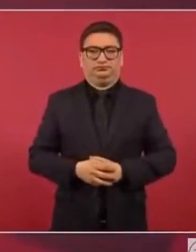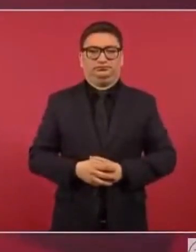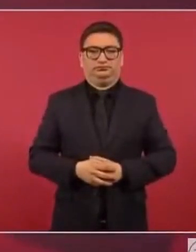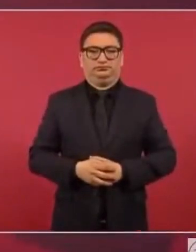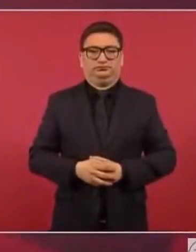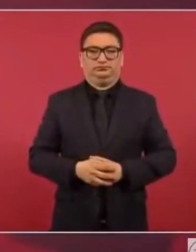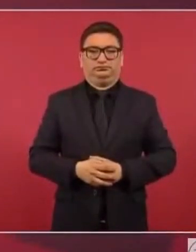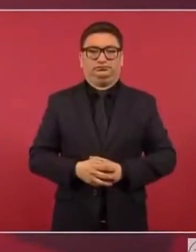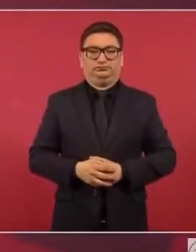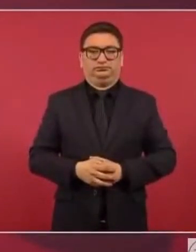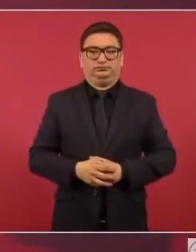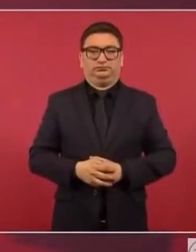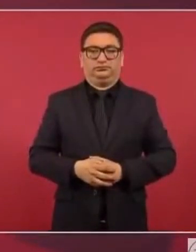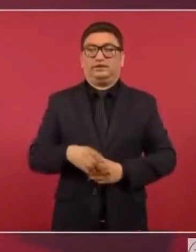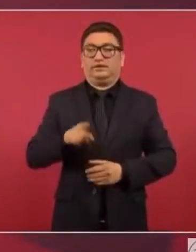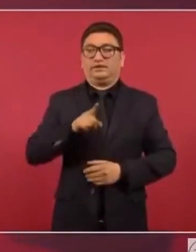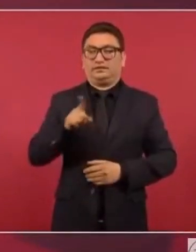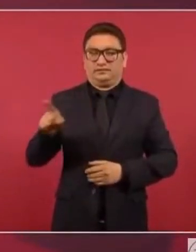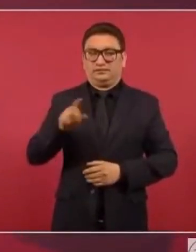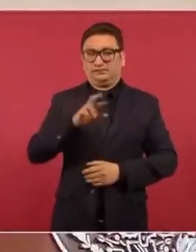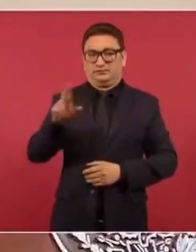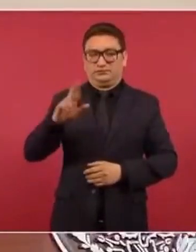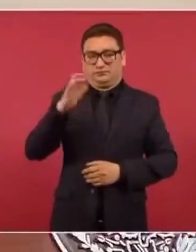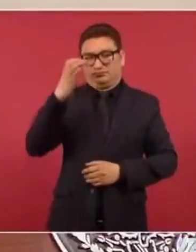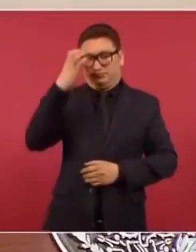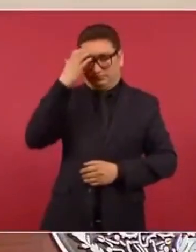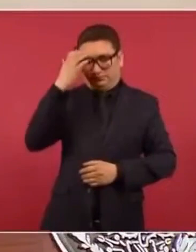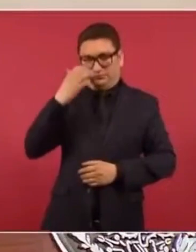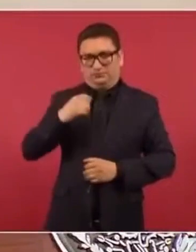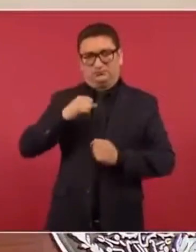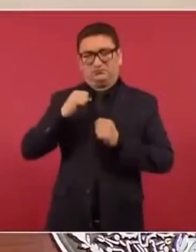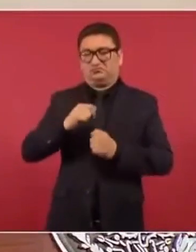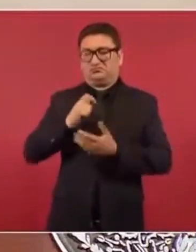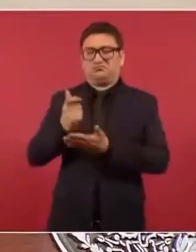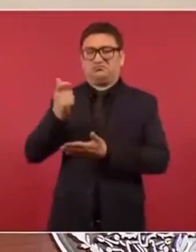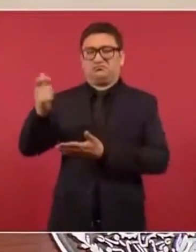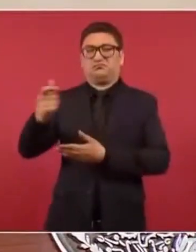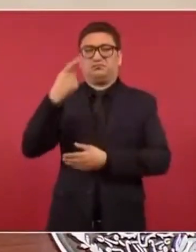reconociendo que les pagan por eso.